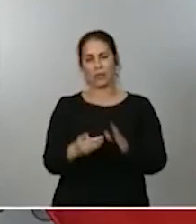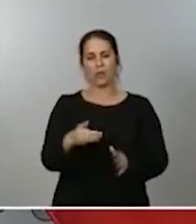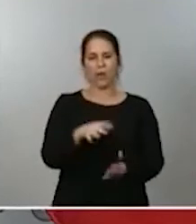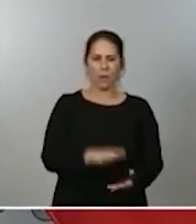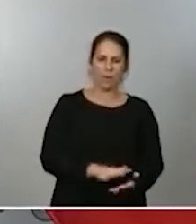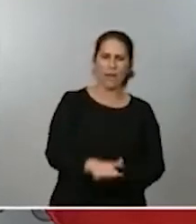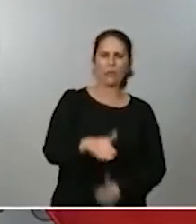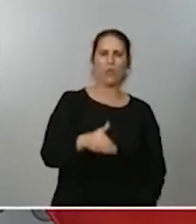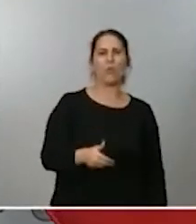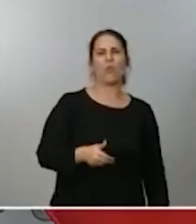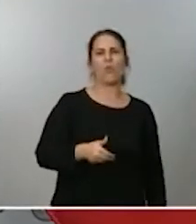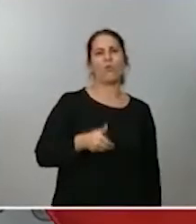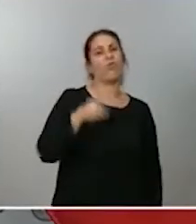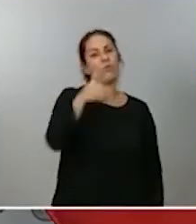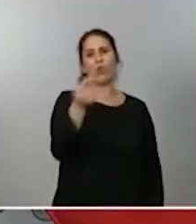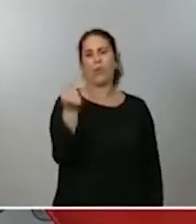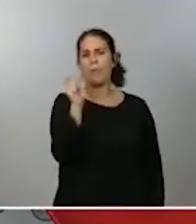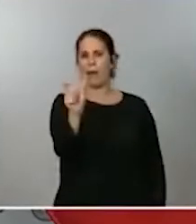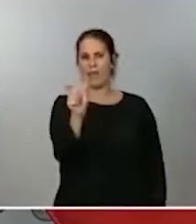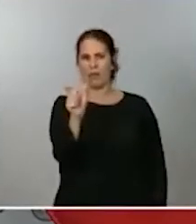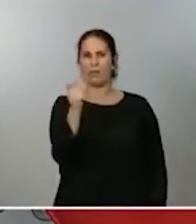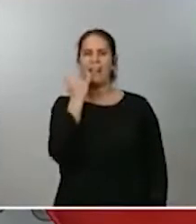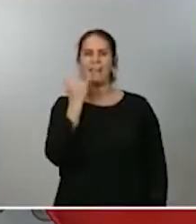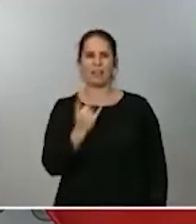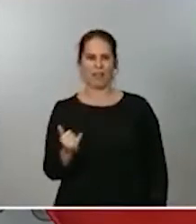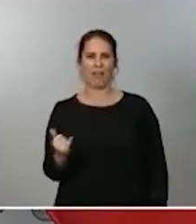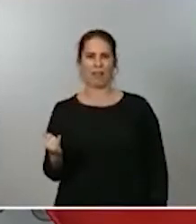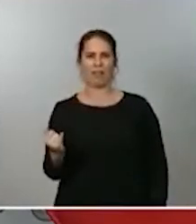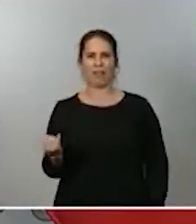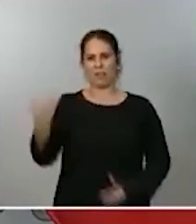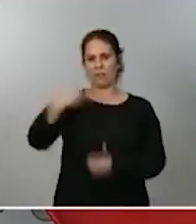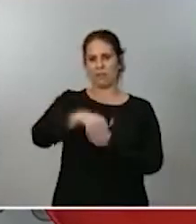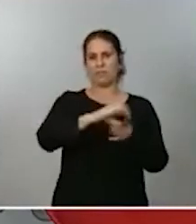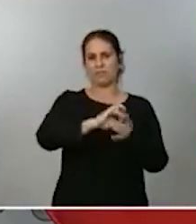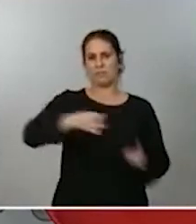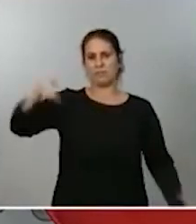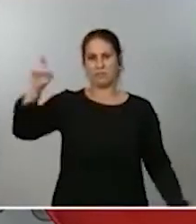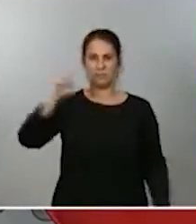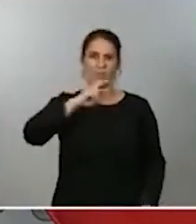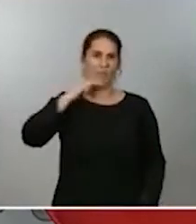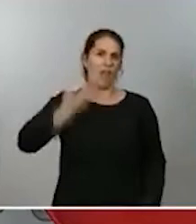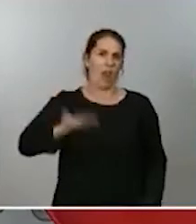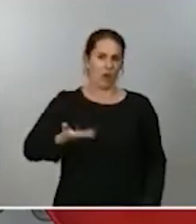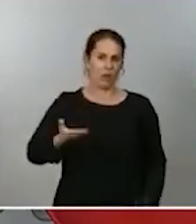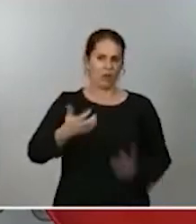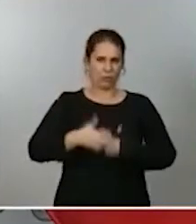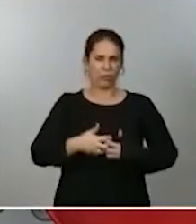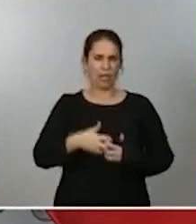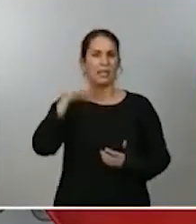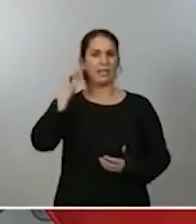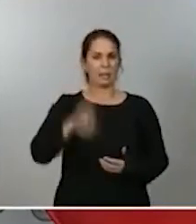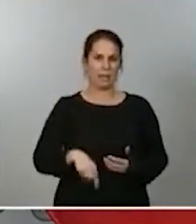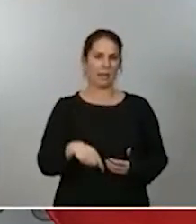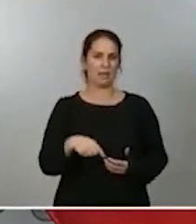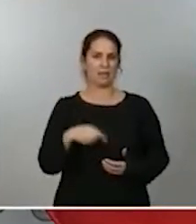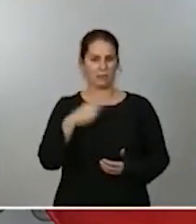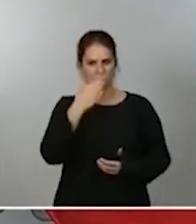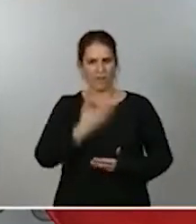precio de la electricidad, en la cadena de valor industrial y en la propia confiabilidad de este sistema.